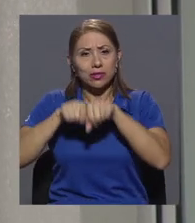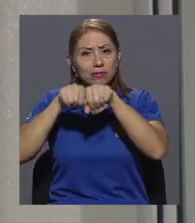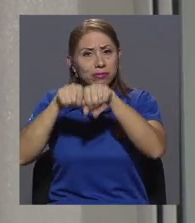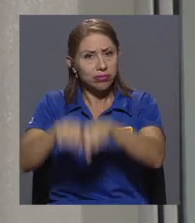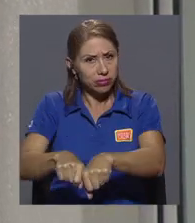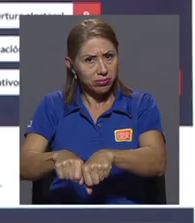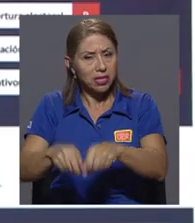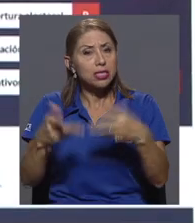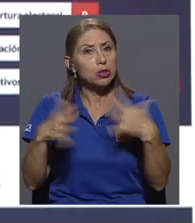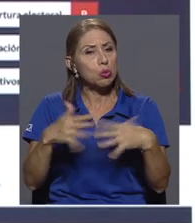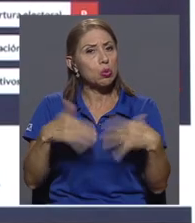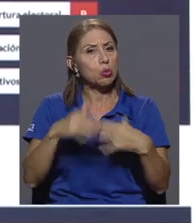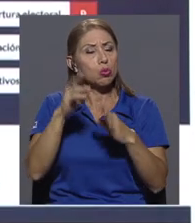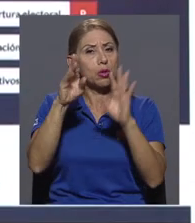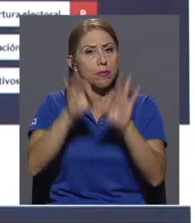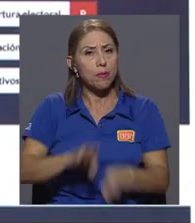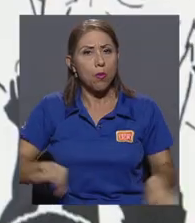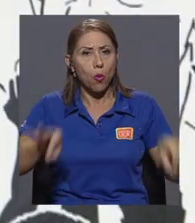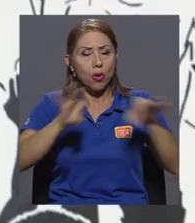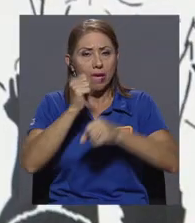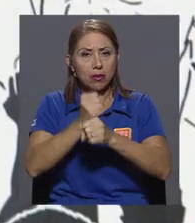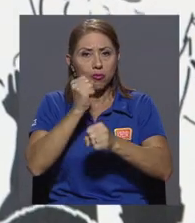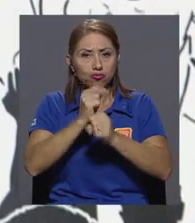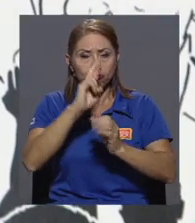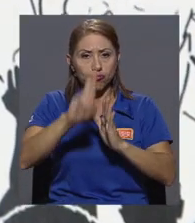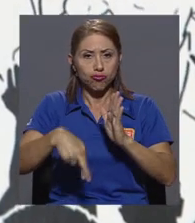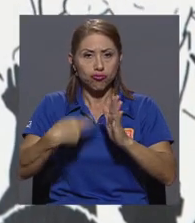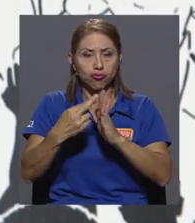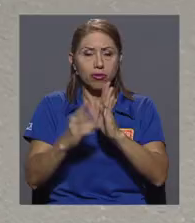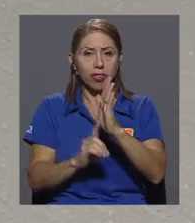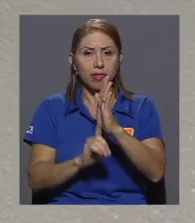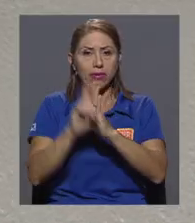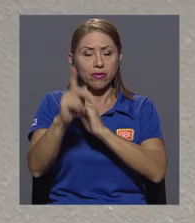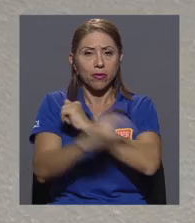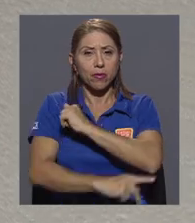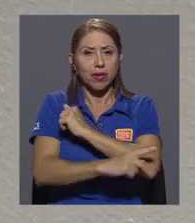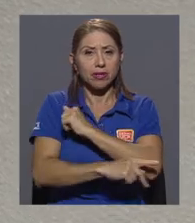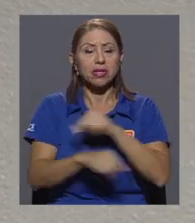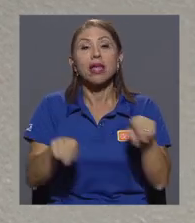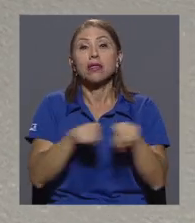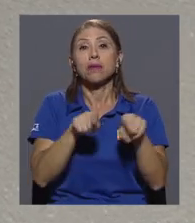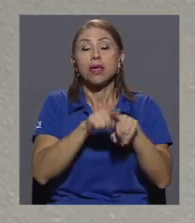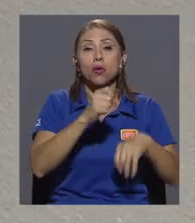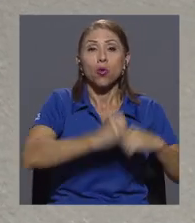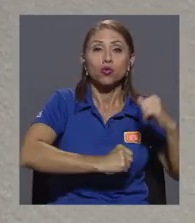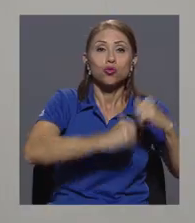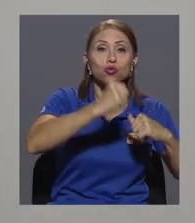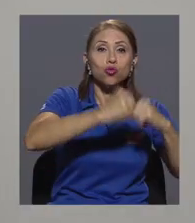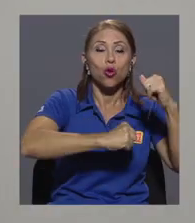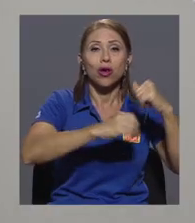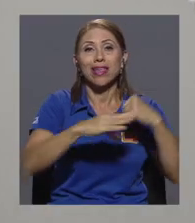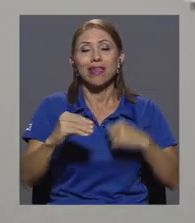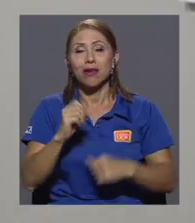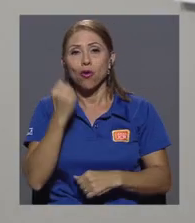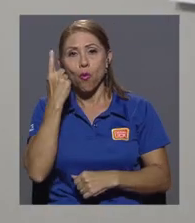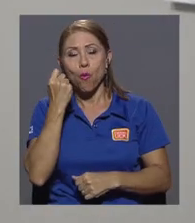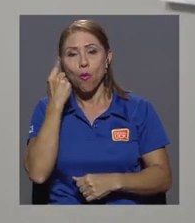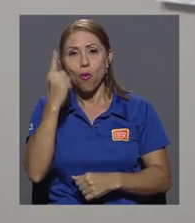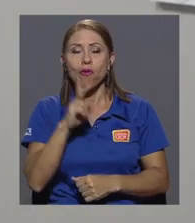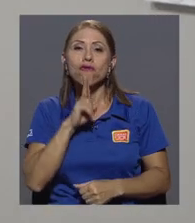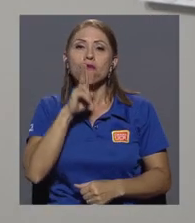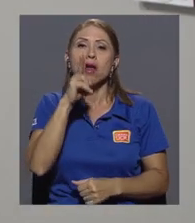cumplen un papel clave en el desarrollo del país, así como en la construcción y comprensión de la realidad cotidiana.